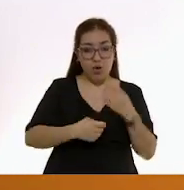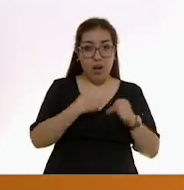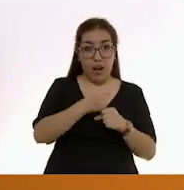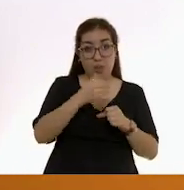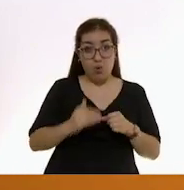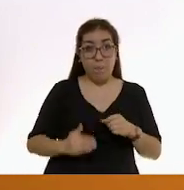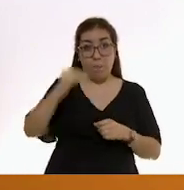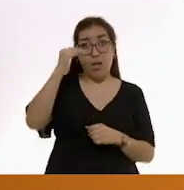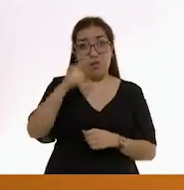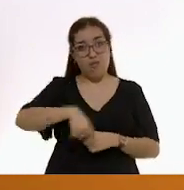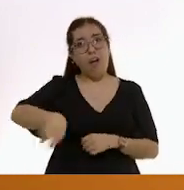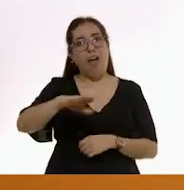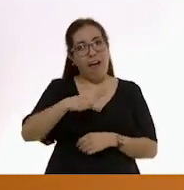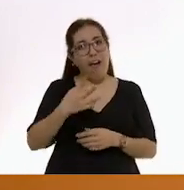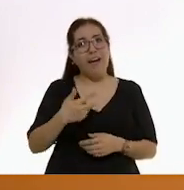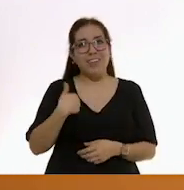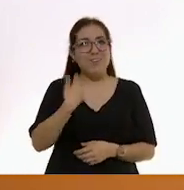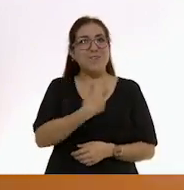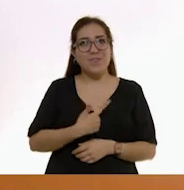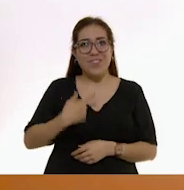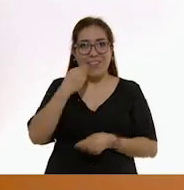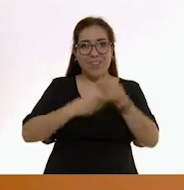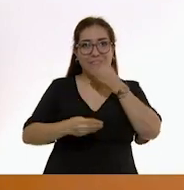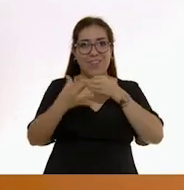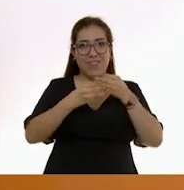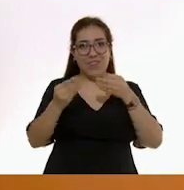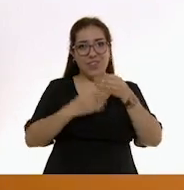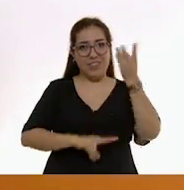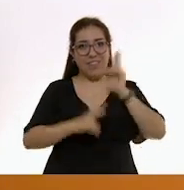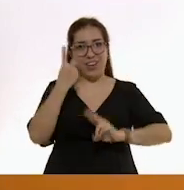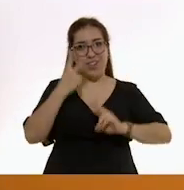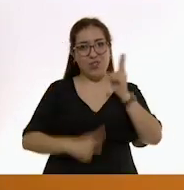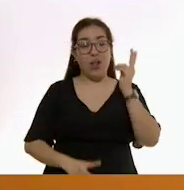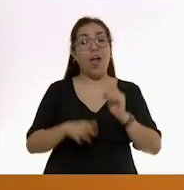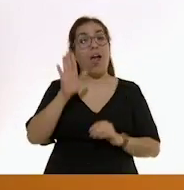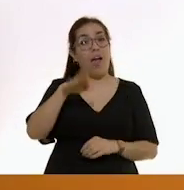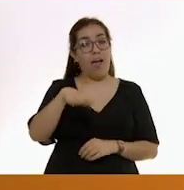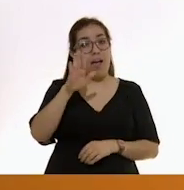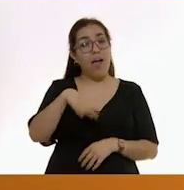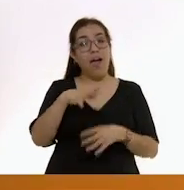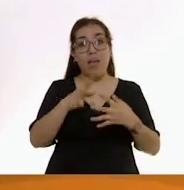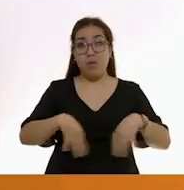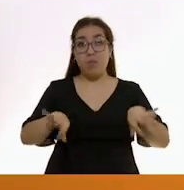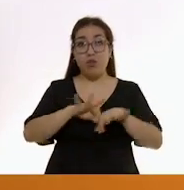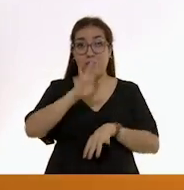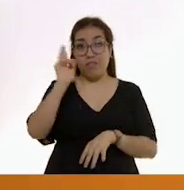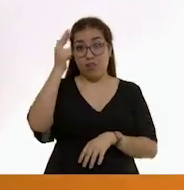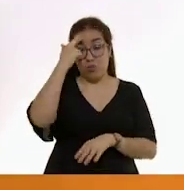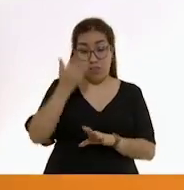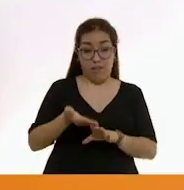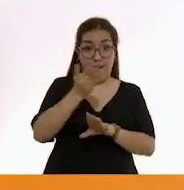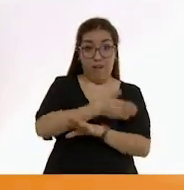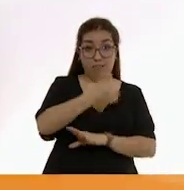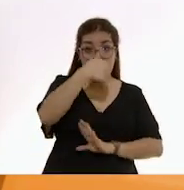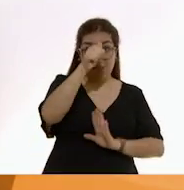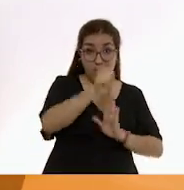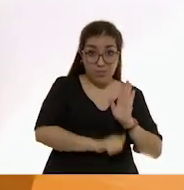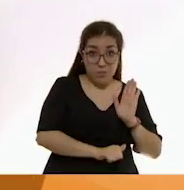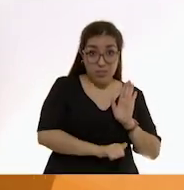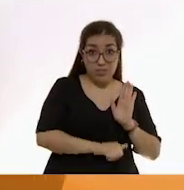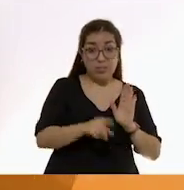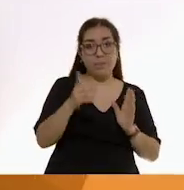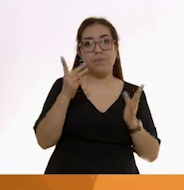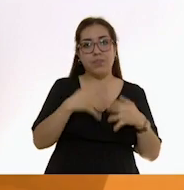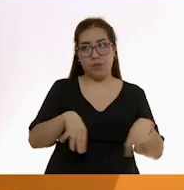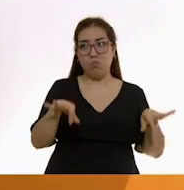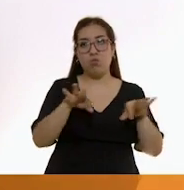se animen a comer frutas y verduras. Solo recuerda que antes de los seis meses es recomendable